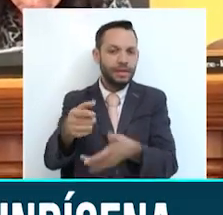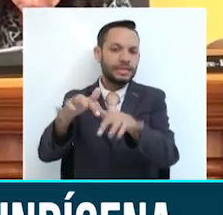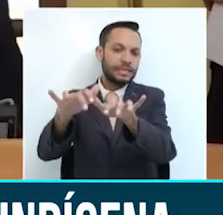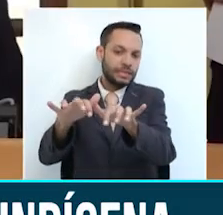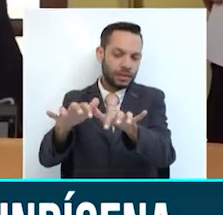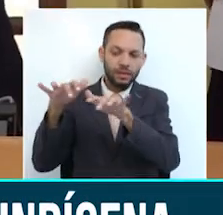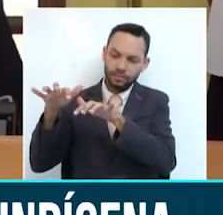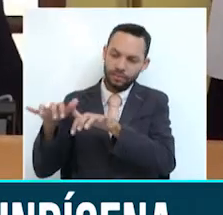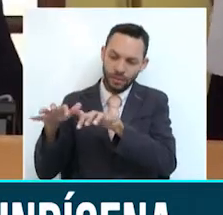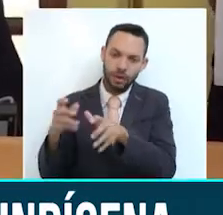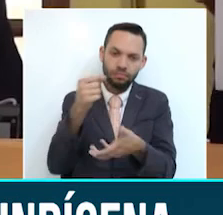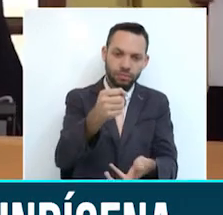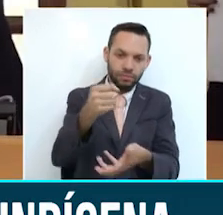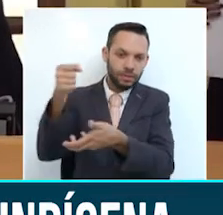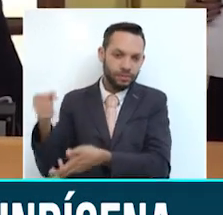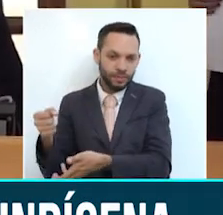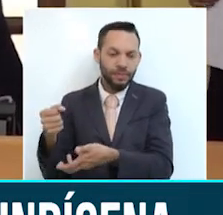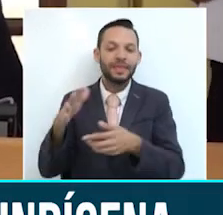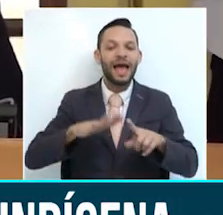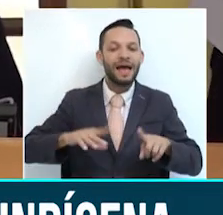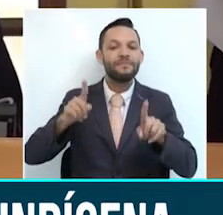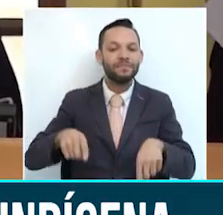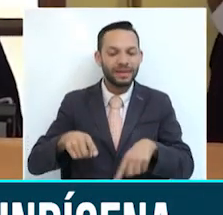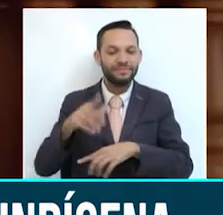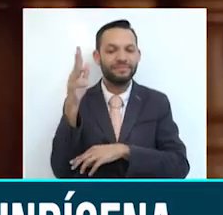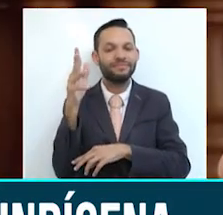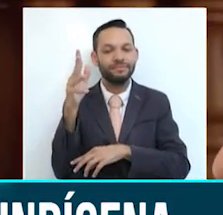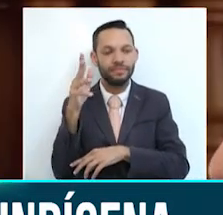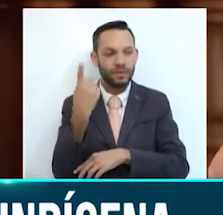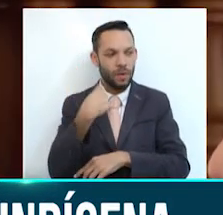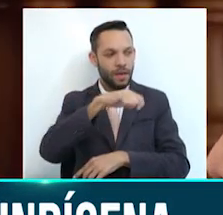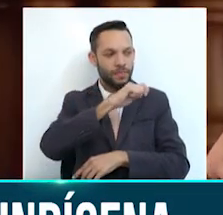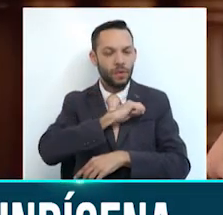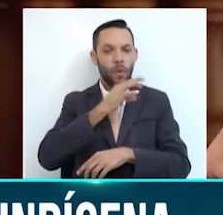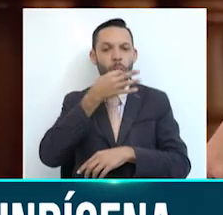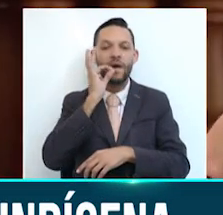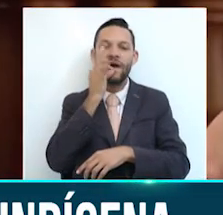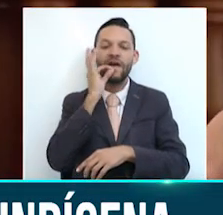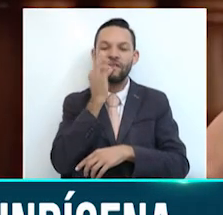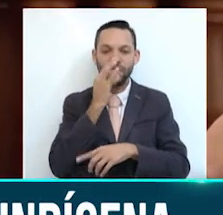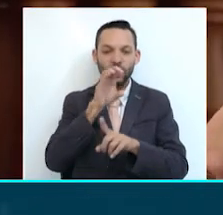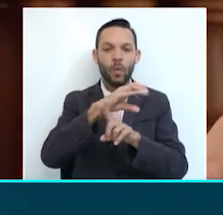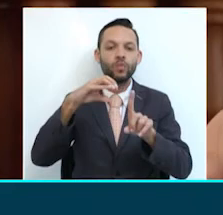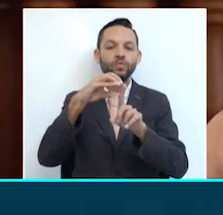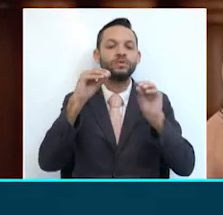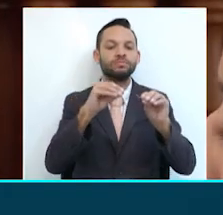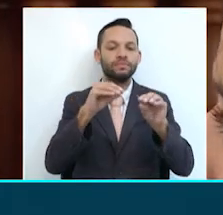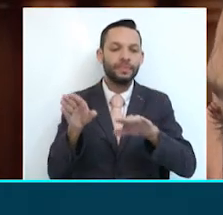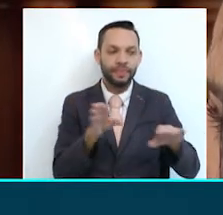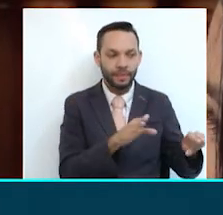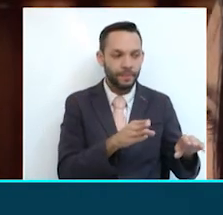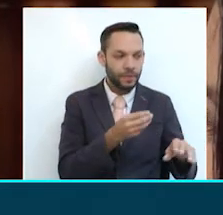también se busca consolidar una cartera del paisaje cultural cafetero. Para alimentación infantil y para